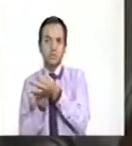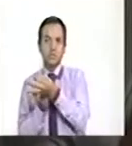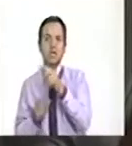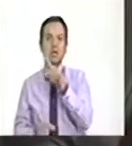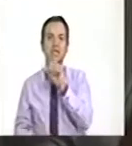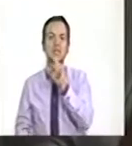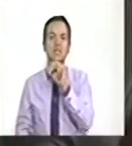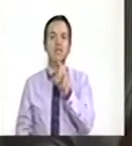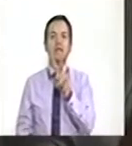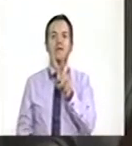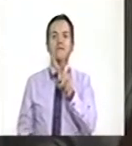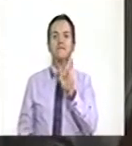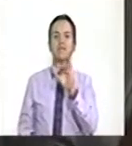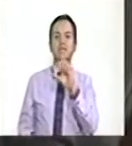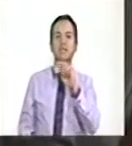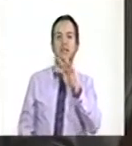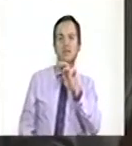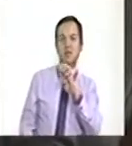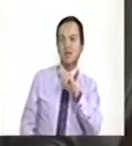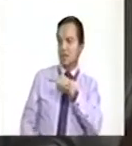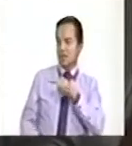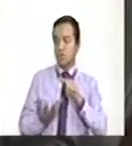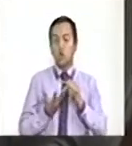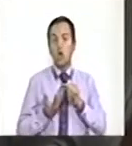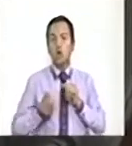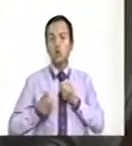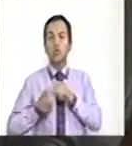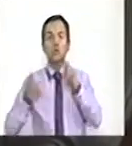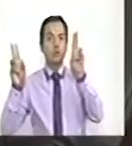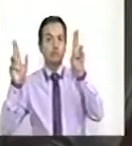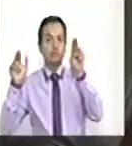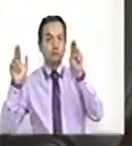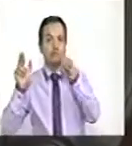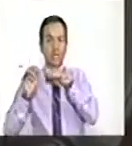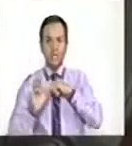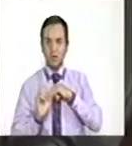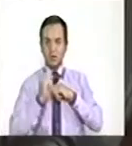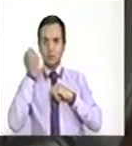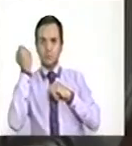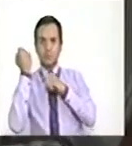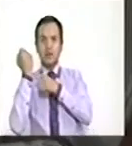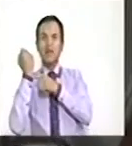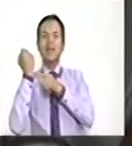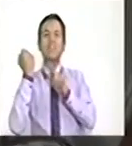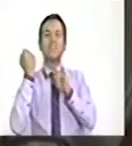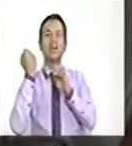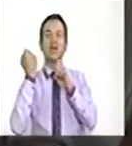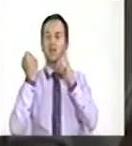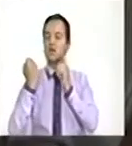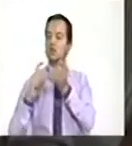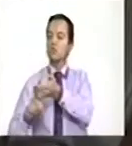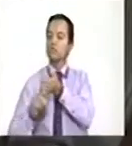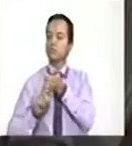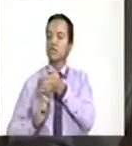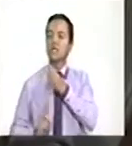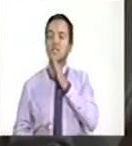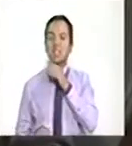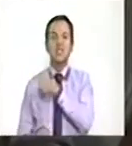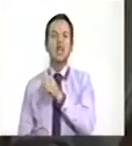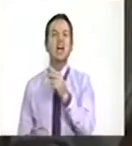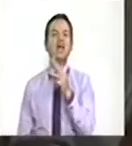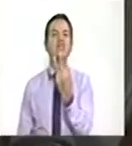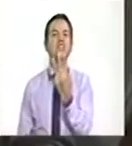las llamadas disidencias del ALFAR reclutaron a tres menores de edad en zona rural del municipio, de ese